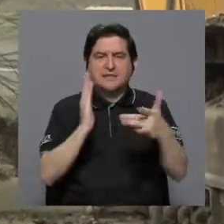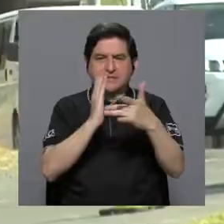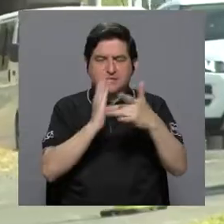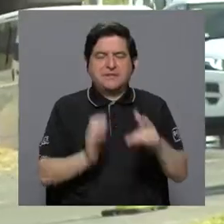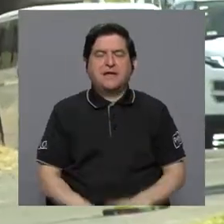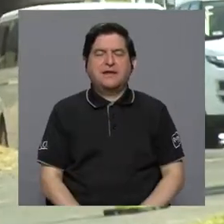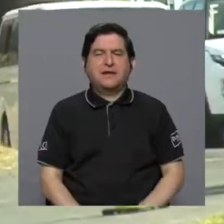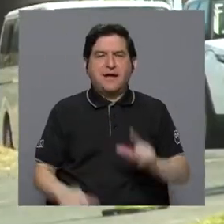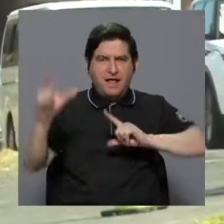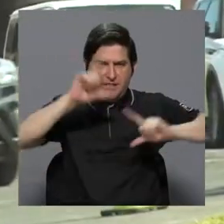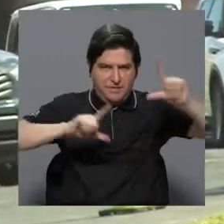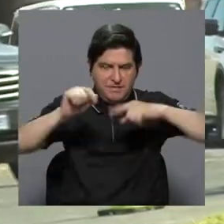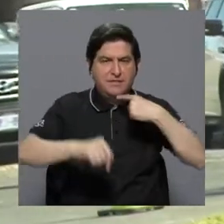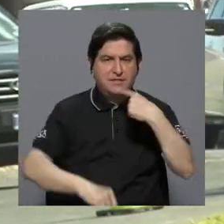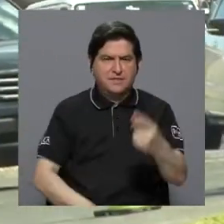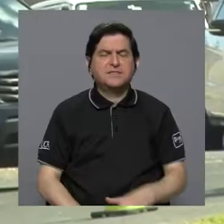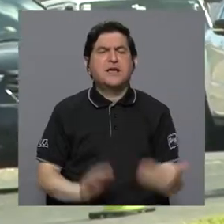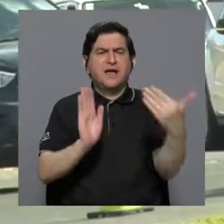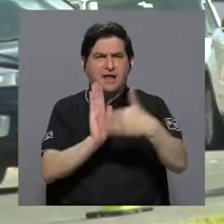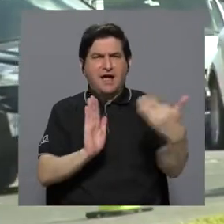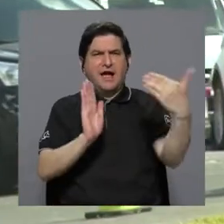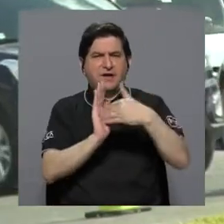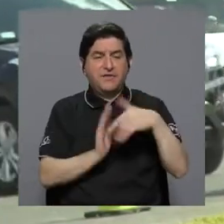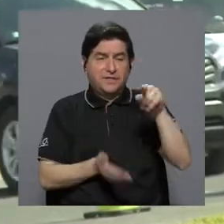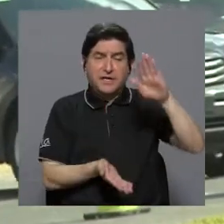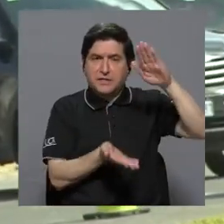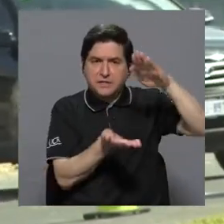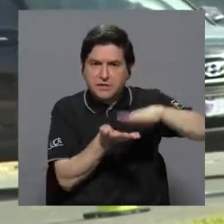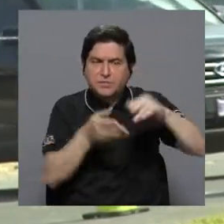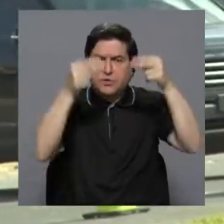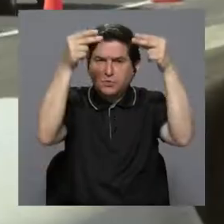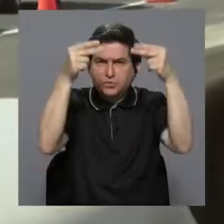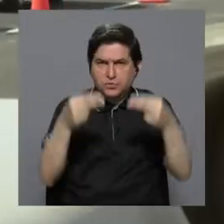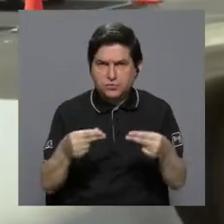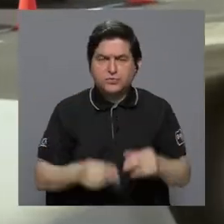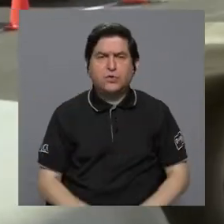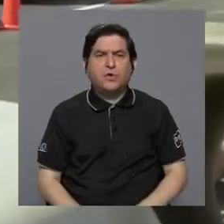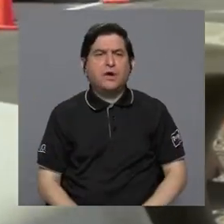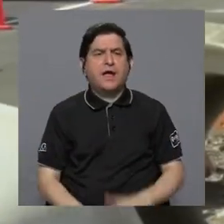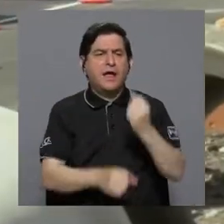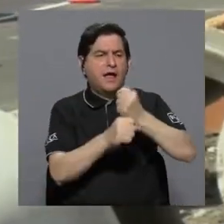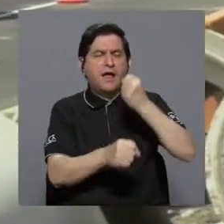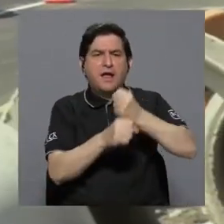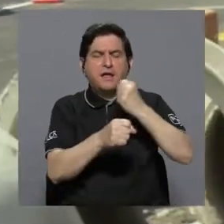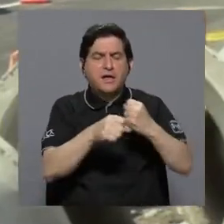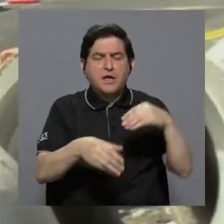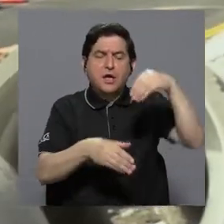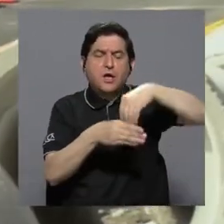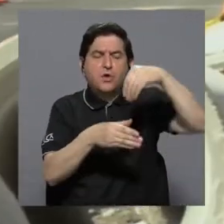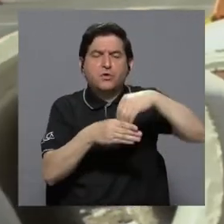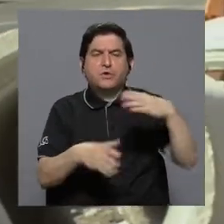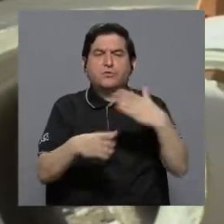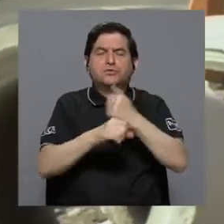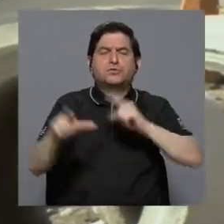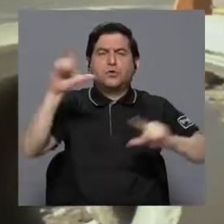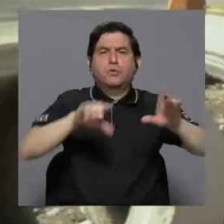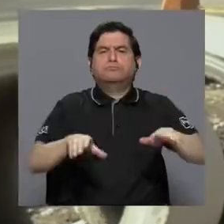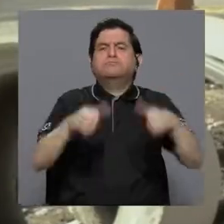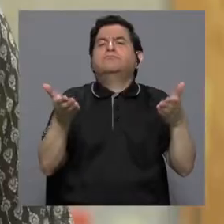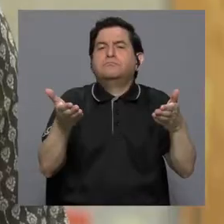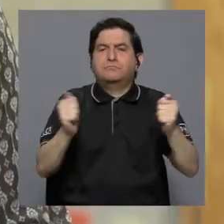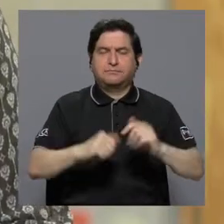NAME, explicó cómo afectaría este rebajo de presupuesto en las labores y aportes del laboratorio.